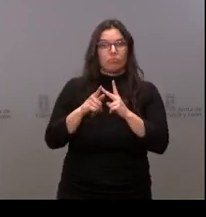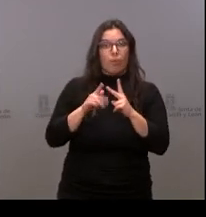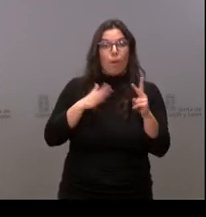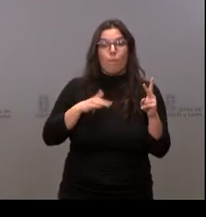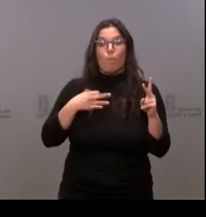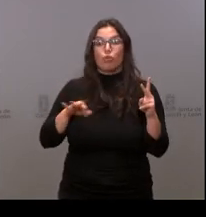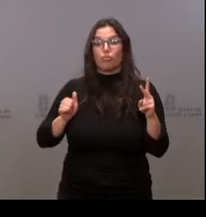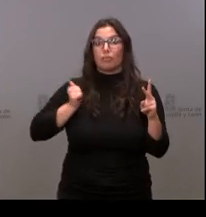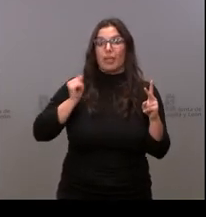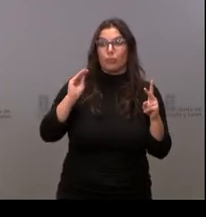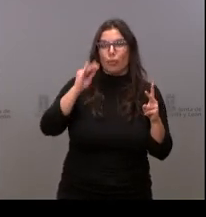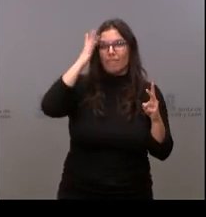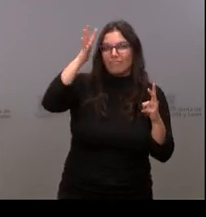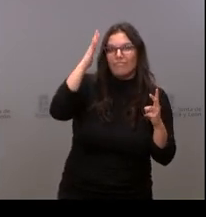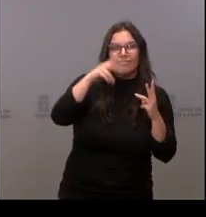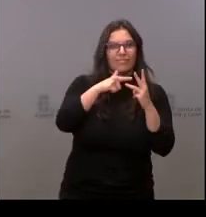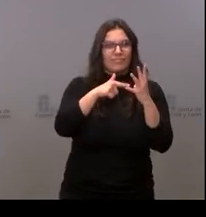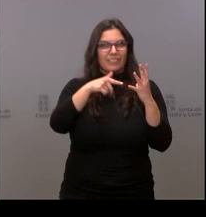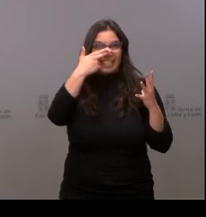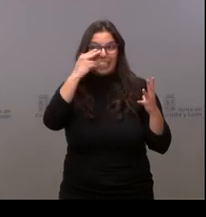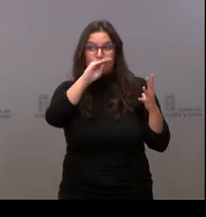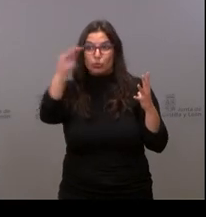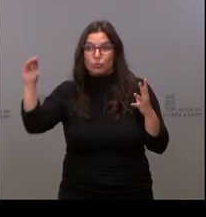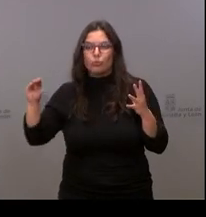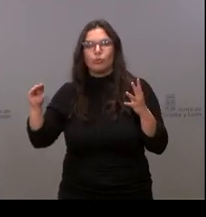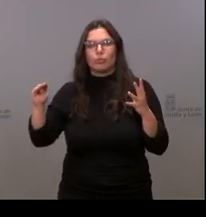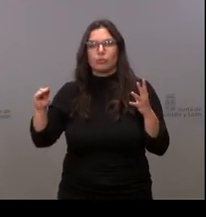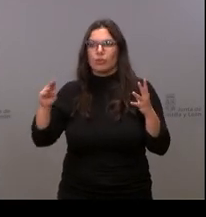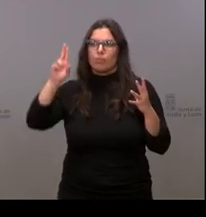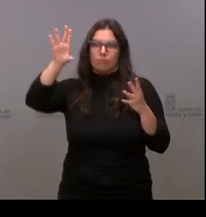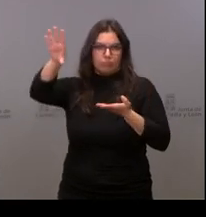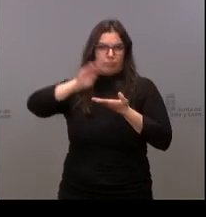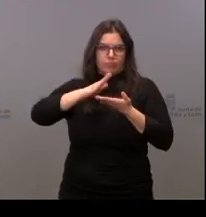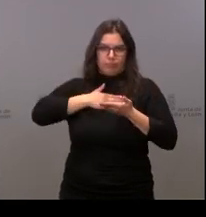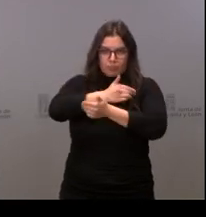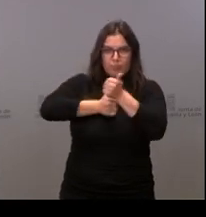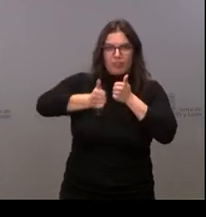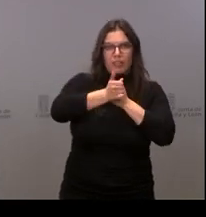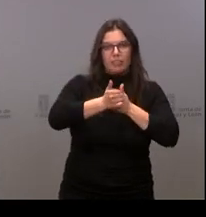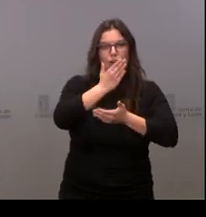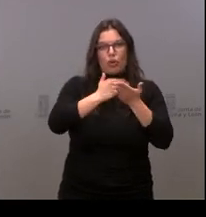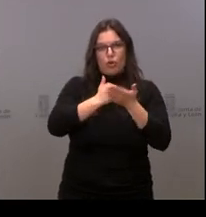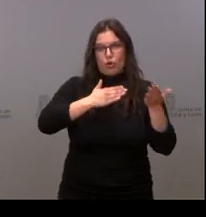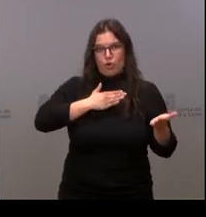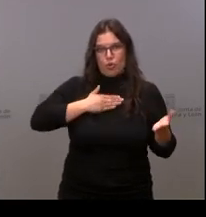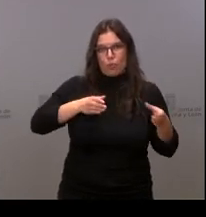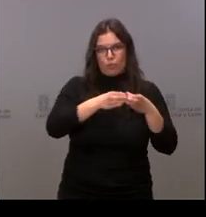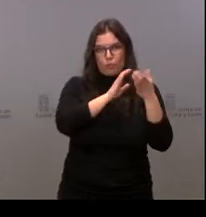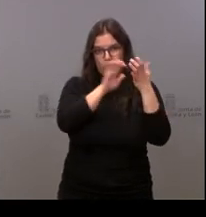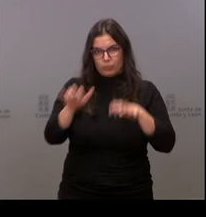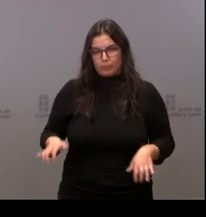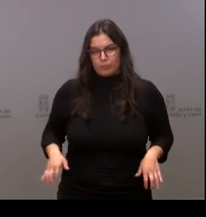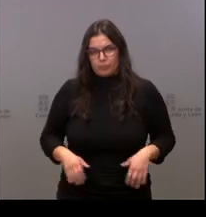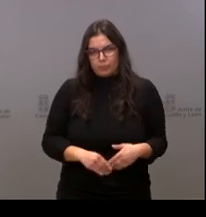posibilidades, anhelos, intereses son desde luego preferentes para el Gobierno autonómico. Lo